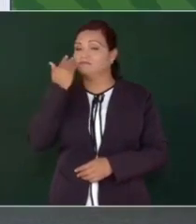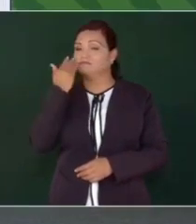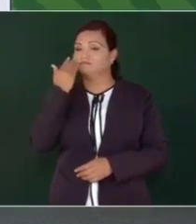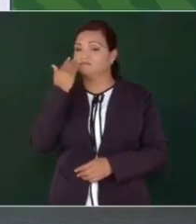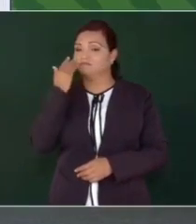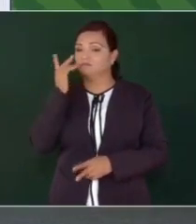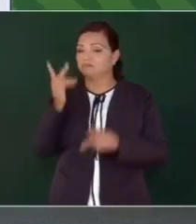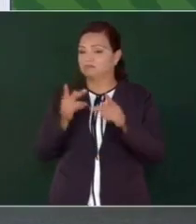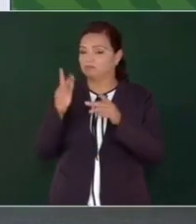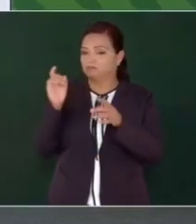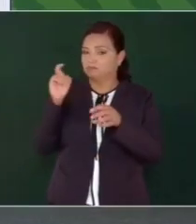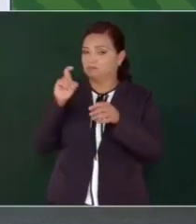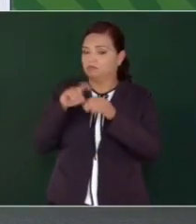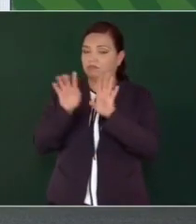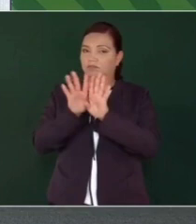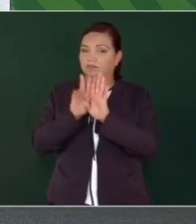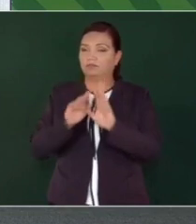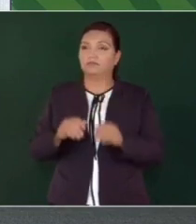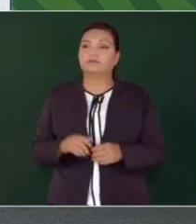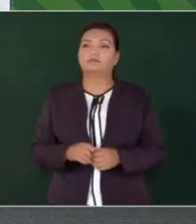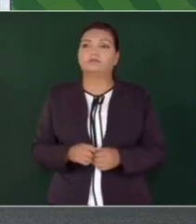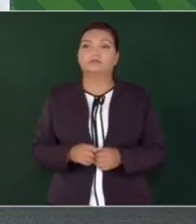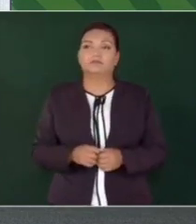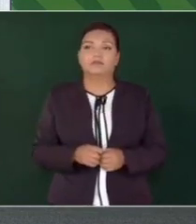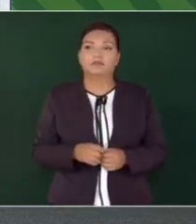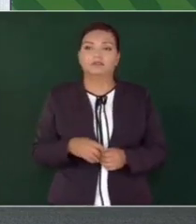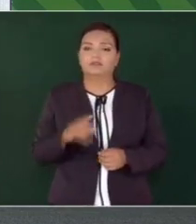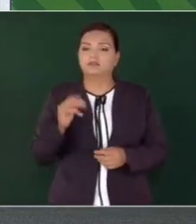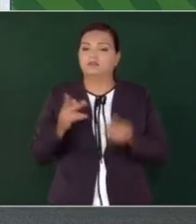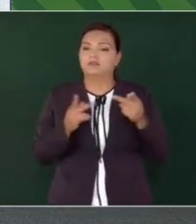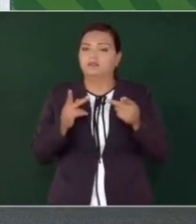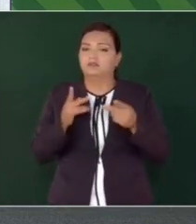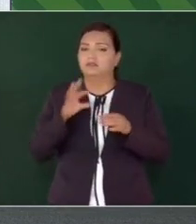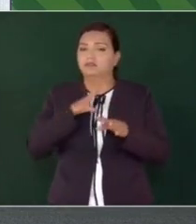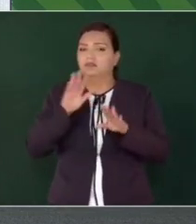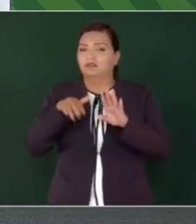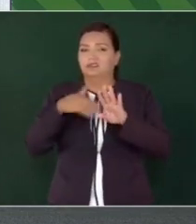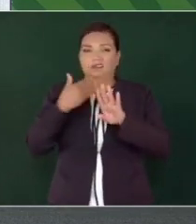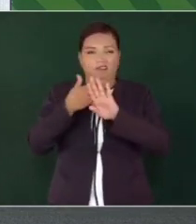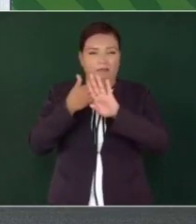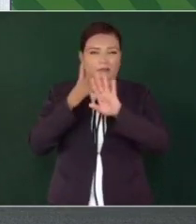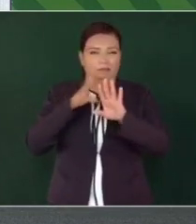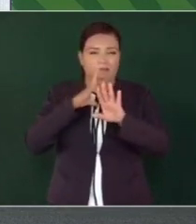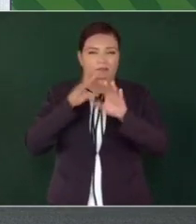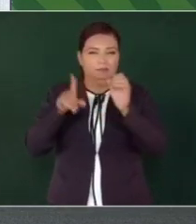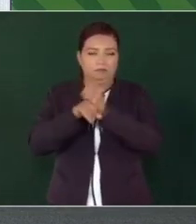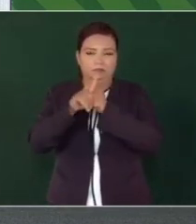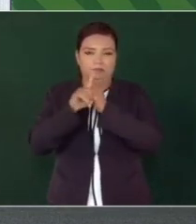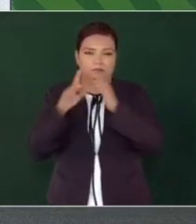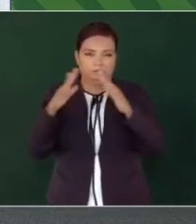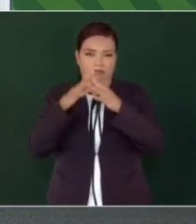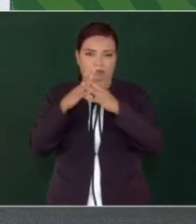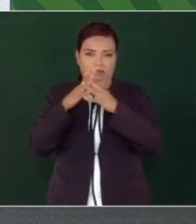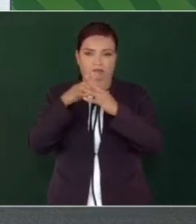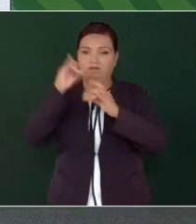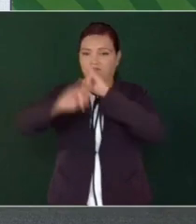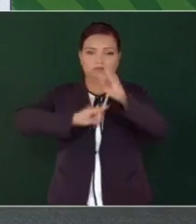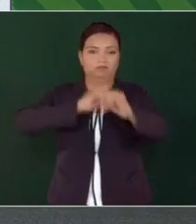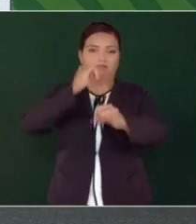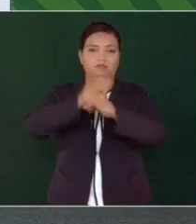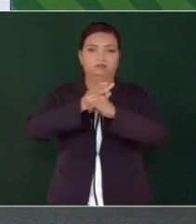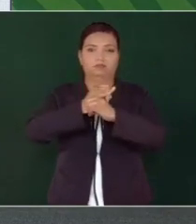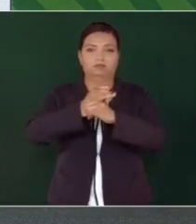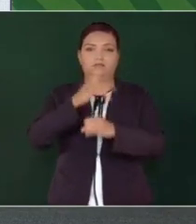en las confrontaciones internacionales